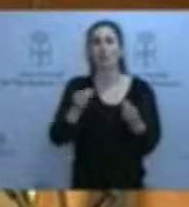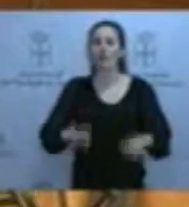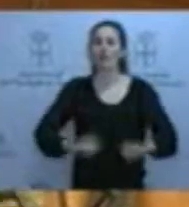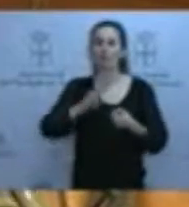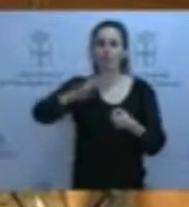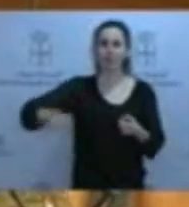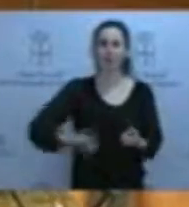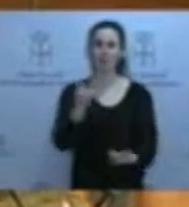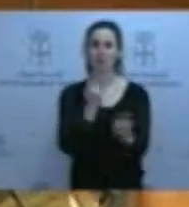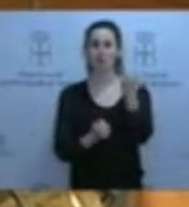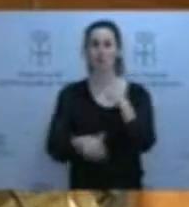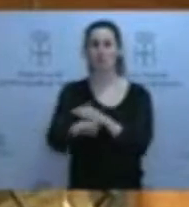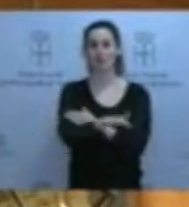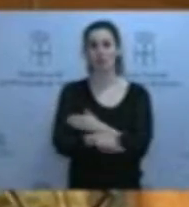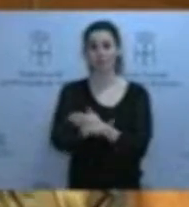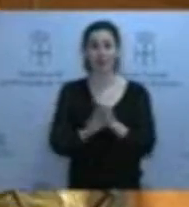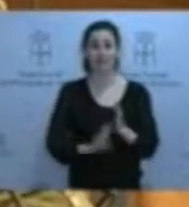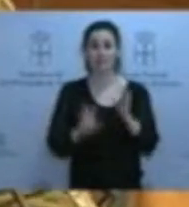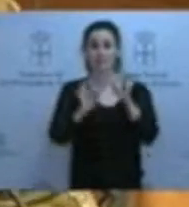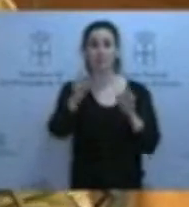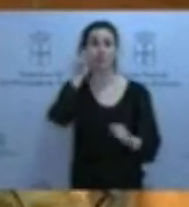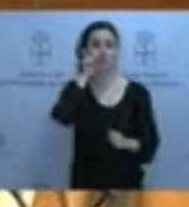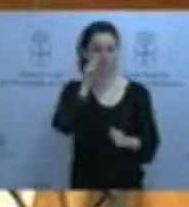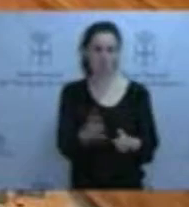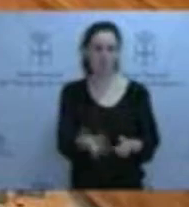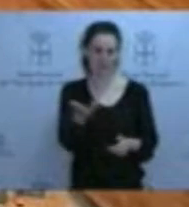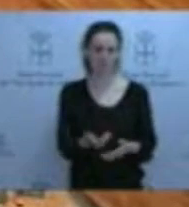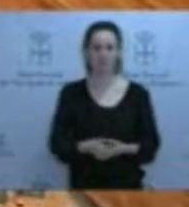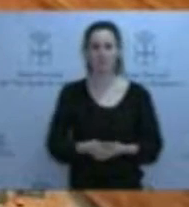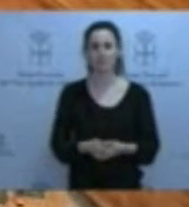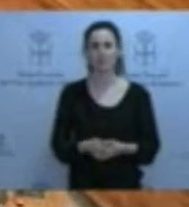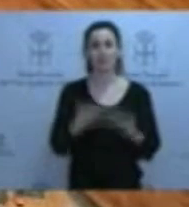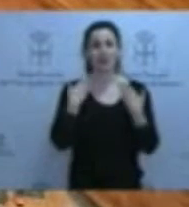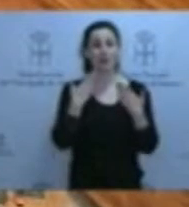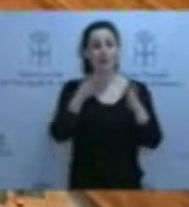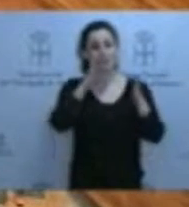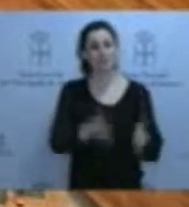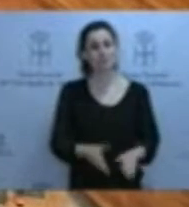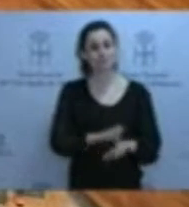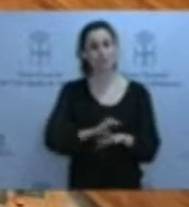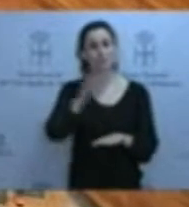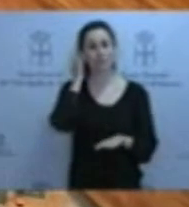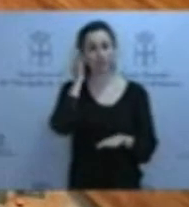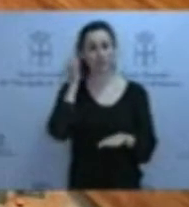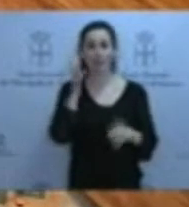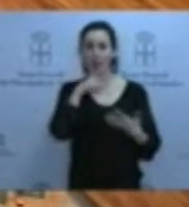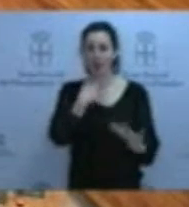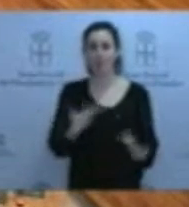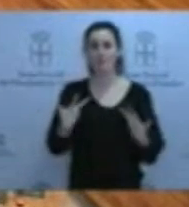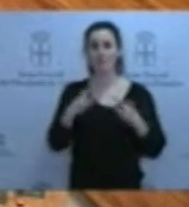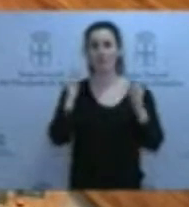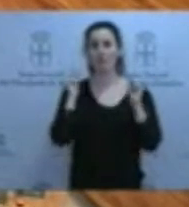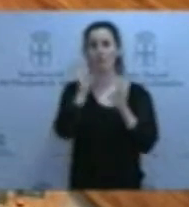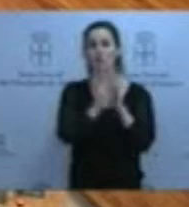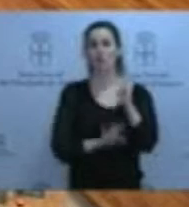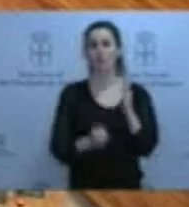economía local de la zona especialmente para el sector turístico. Gracias señora consejera hemos agotado el orden